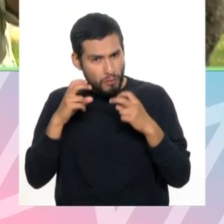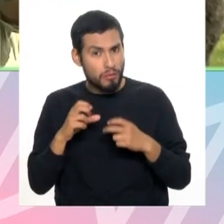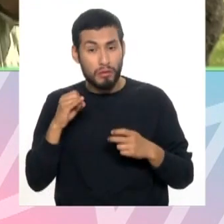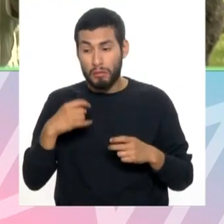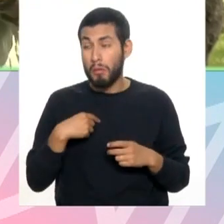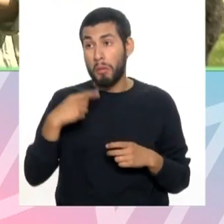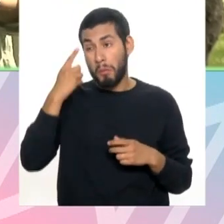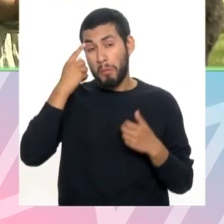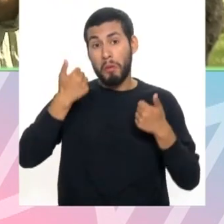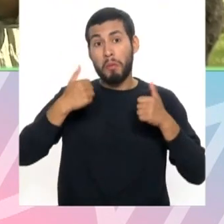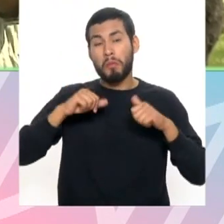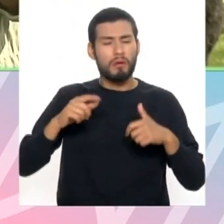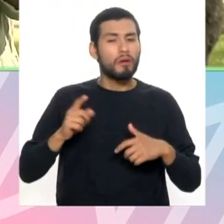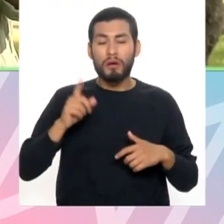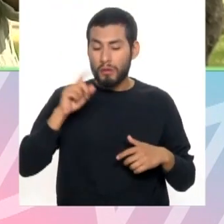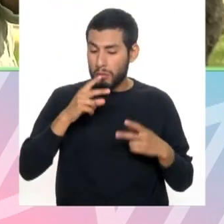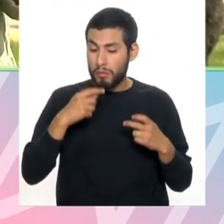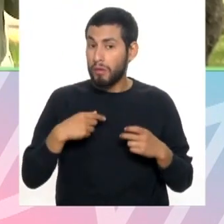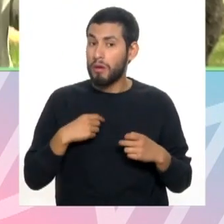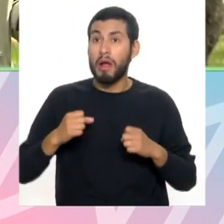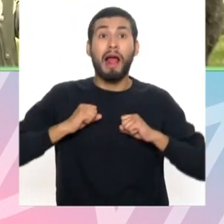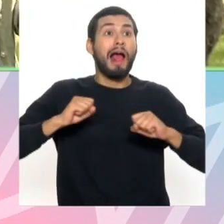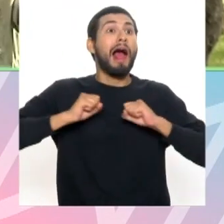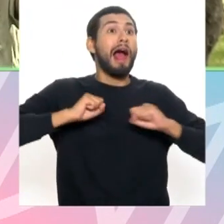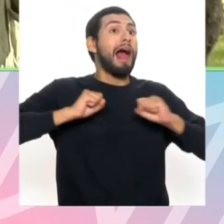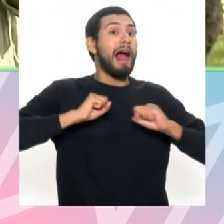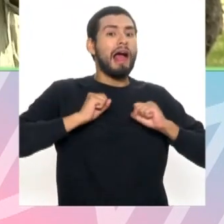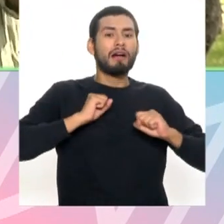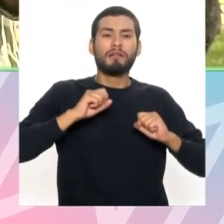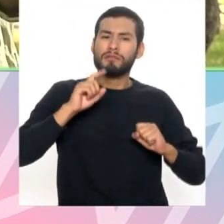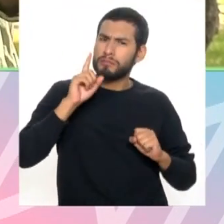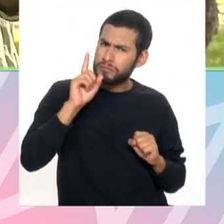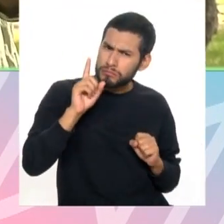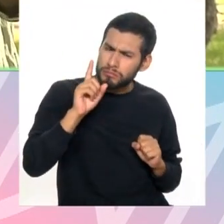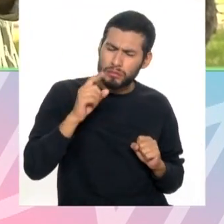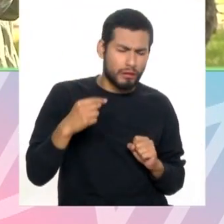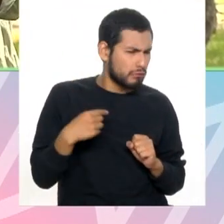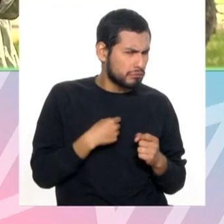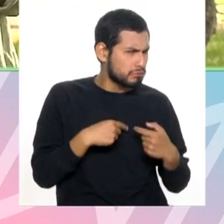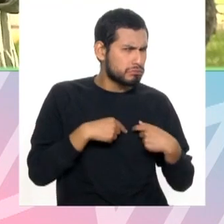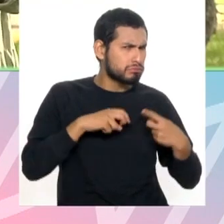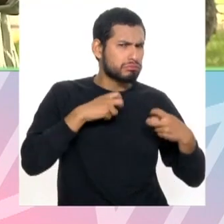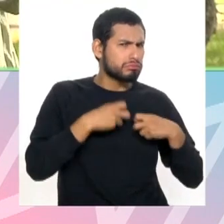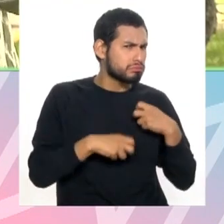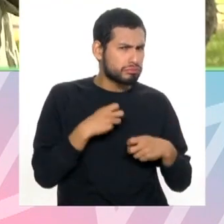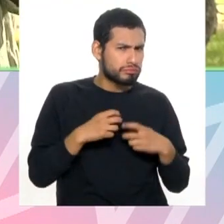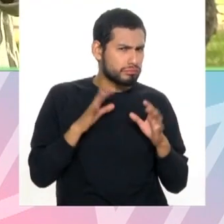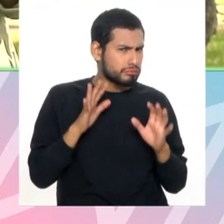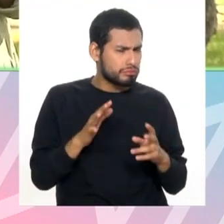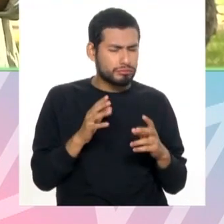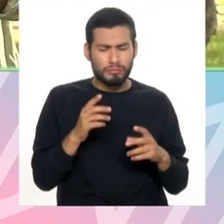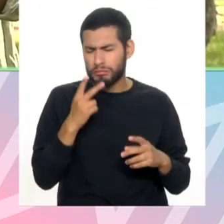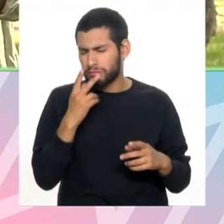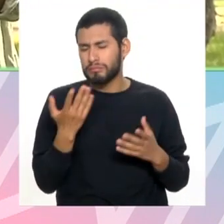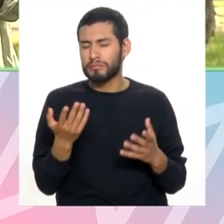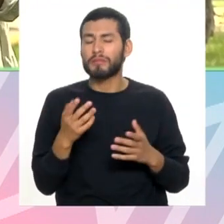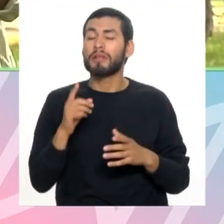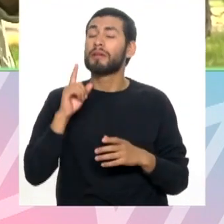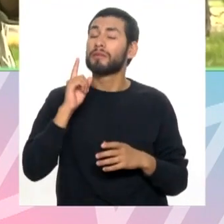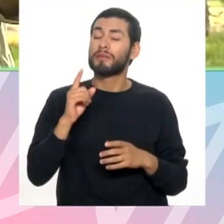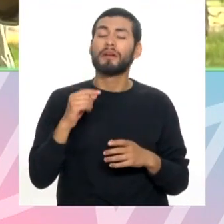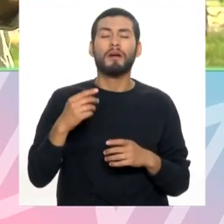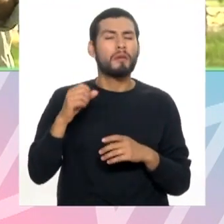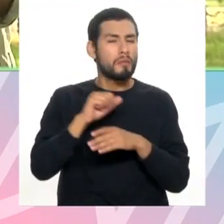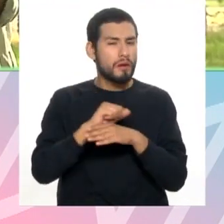se quiere aventurar, de repente hacer algo que no nos va a ir muy bien. Entonces, alguna de las recomendaciones es